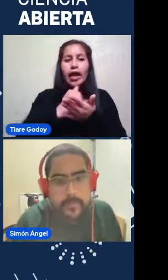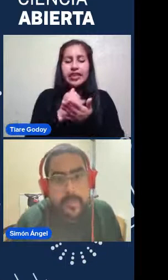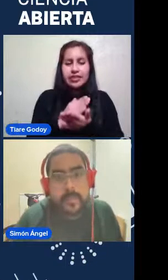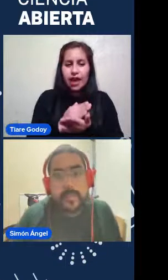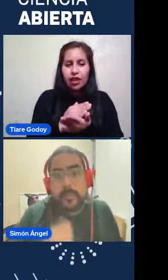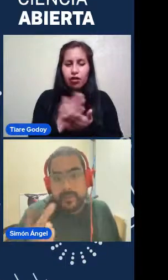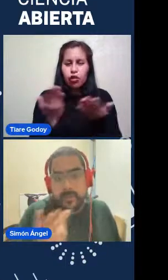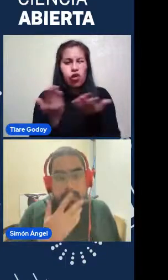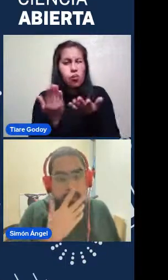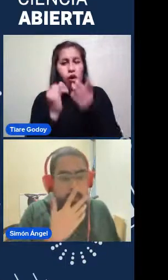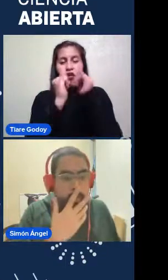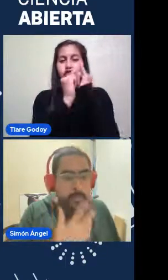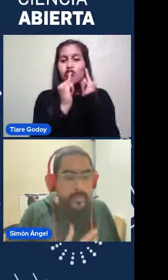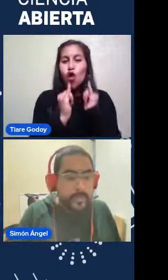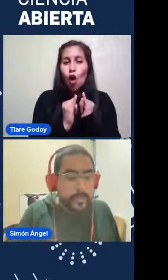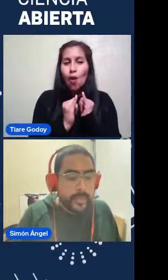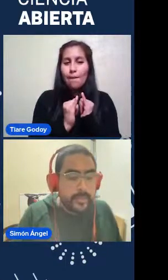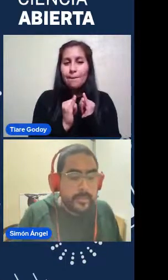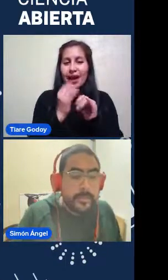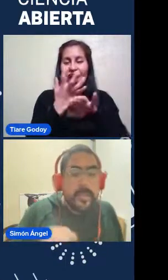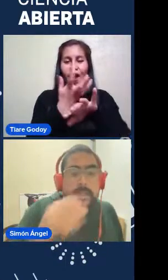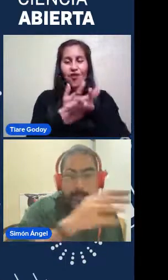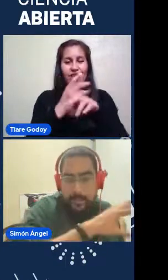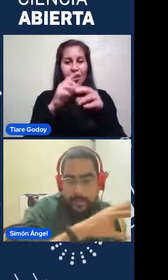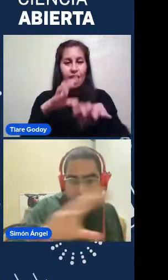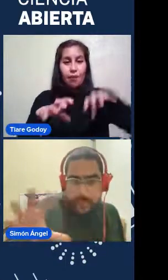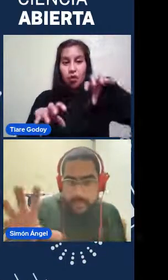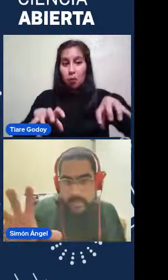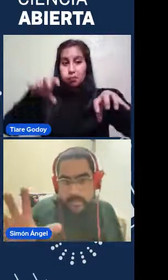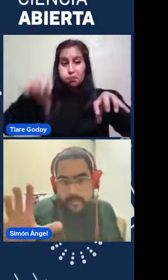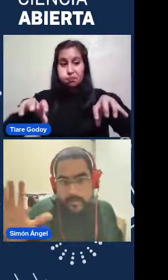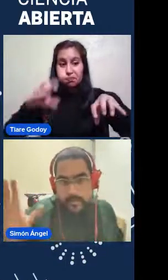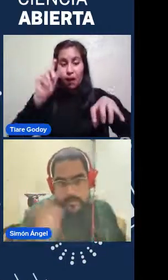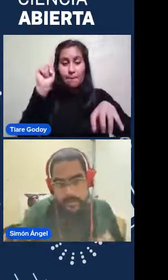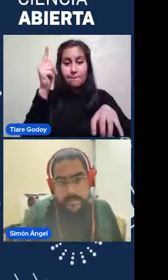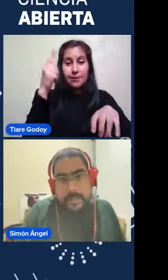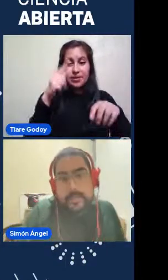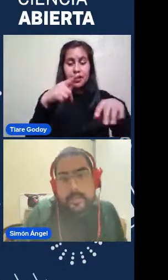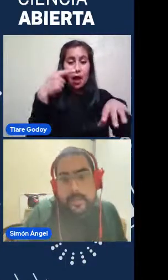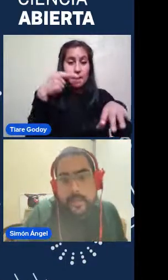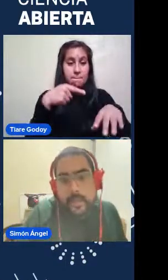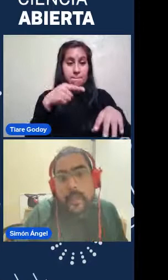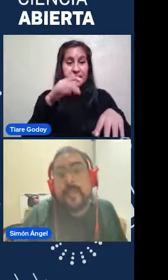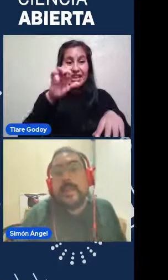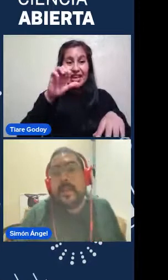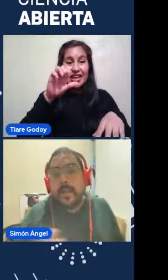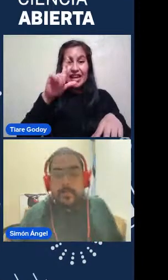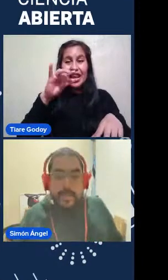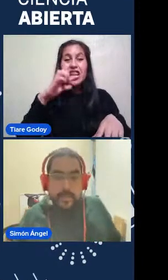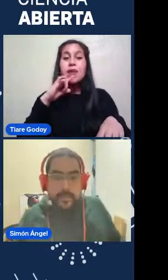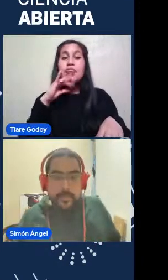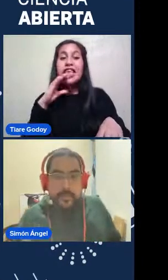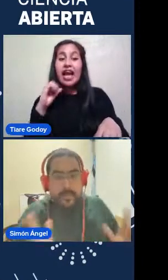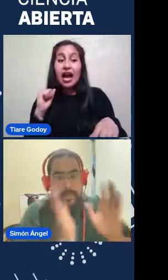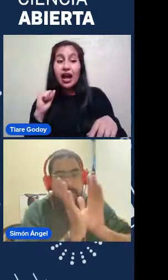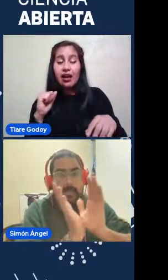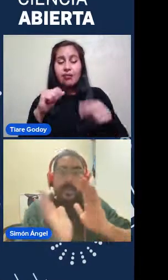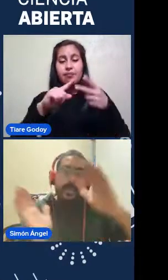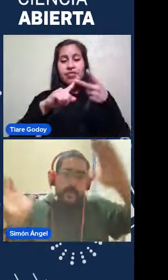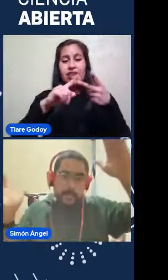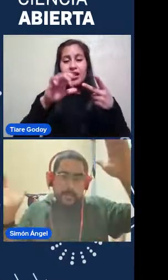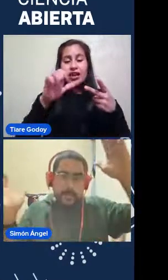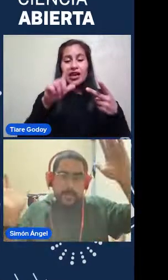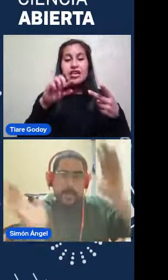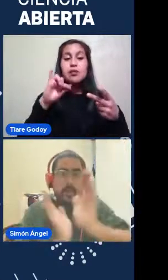forma Y aquí aparecían Dos grupos principales Que eran Las elípticas Que están A la izquierda Del diagrama Las espirales Que es aquí